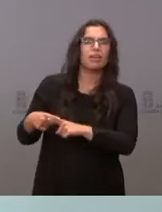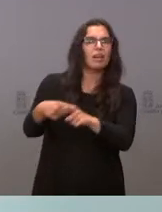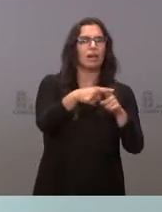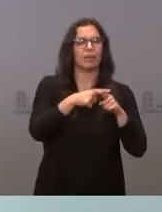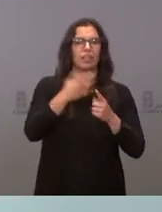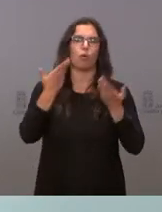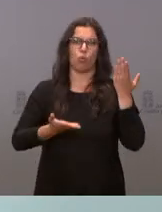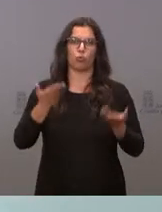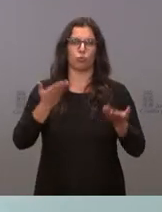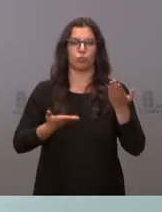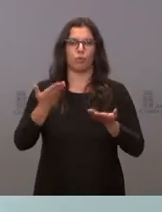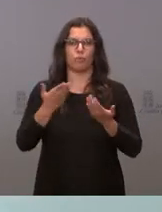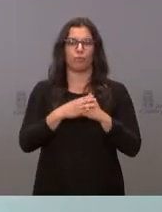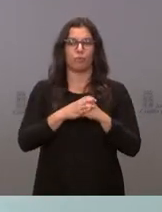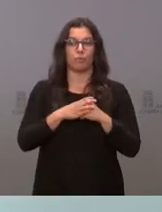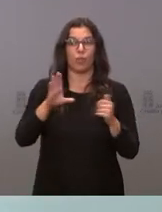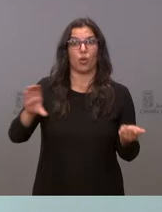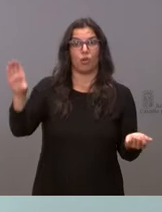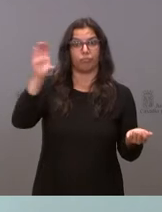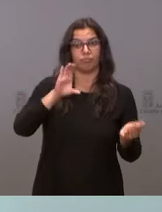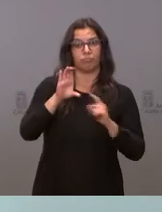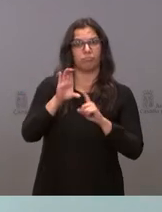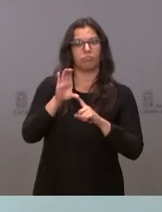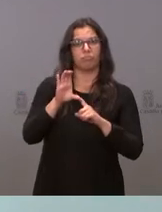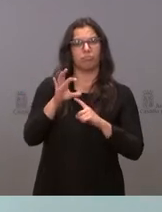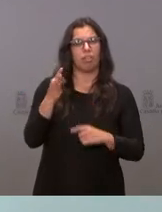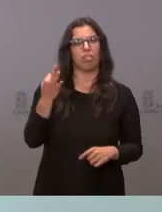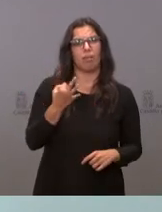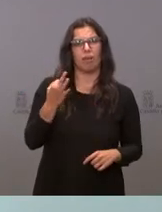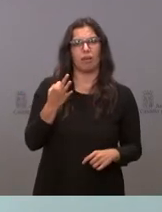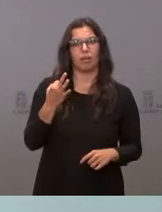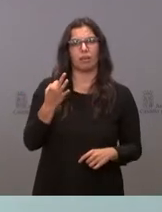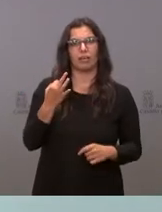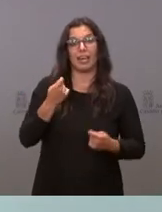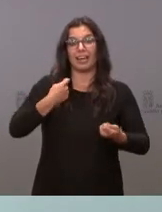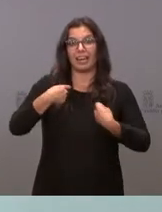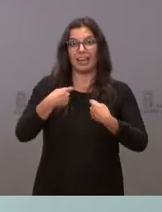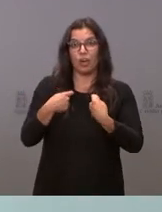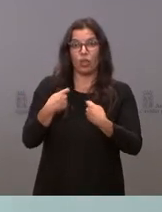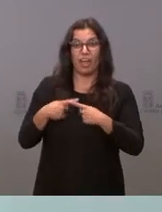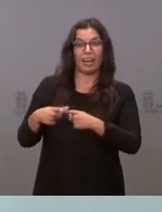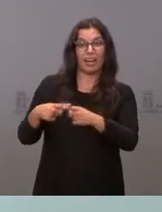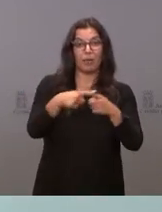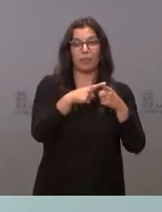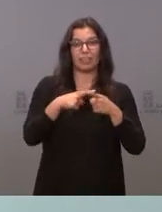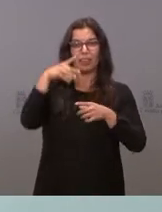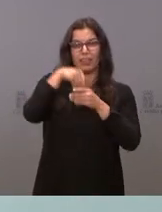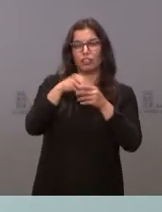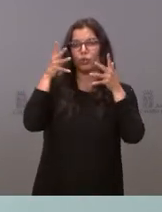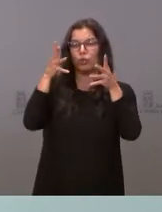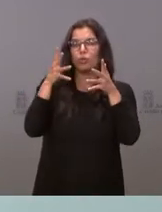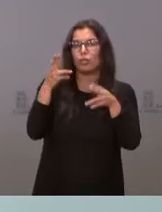manera justa. Unos fondos europeos que tienen que negociarse ese reparto en el Consejo de Política